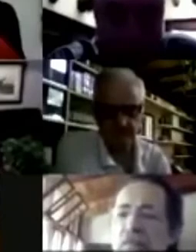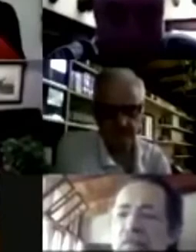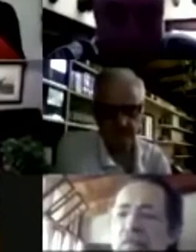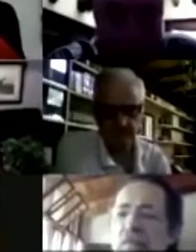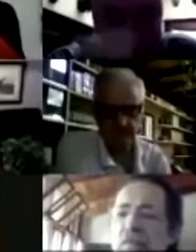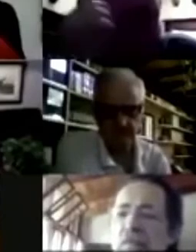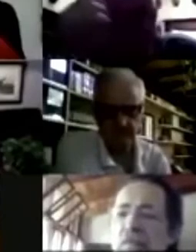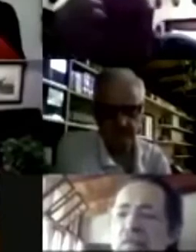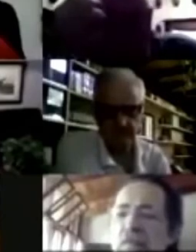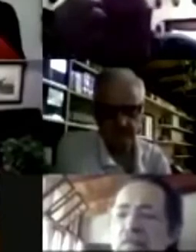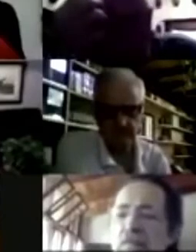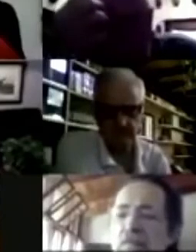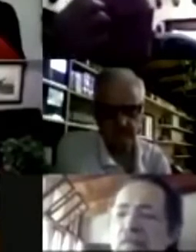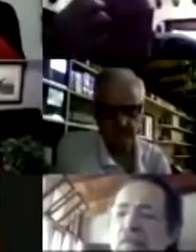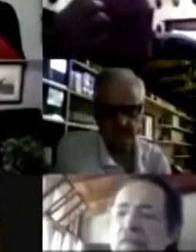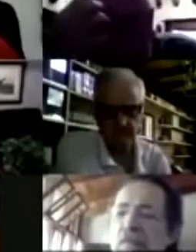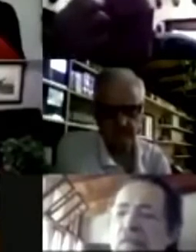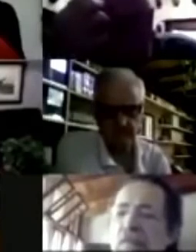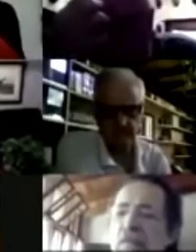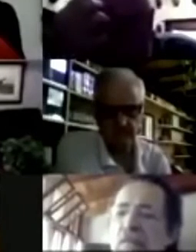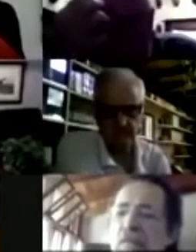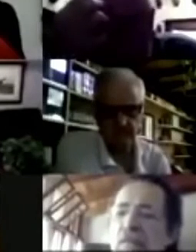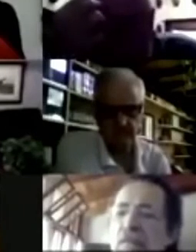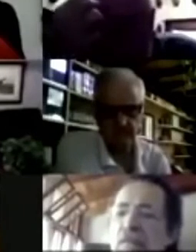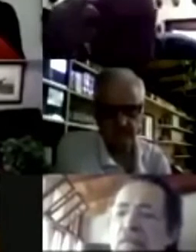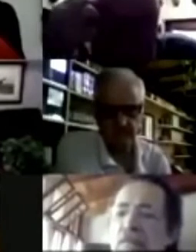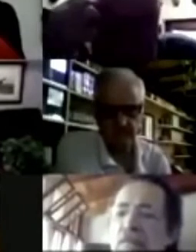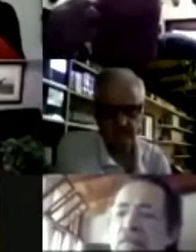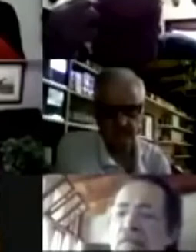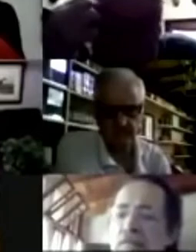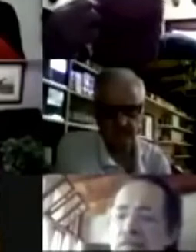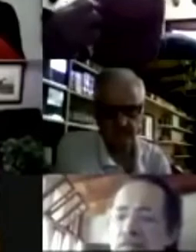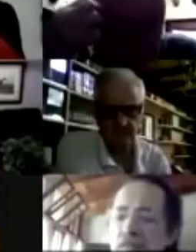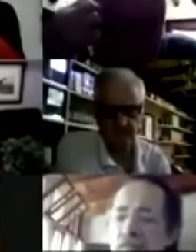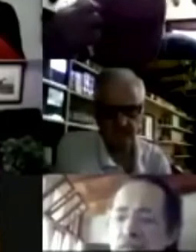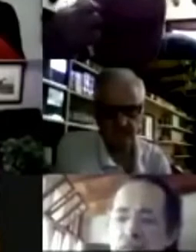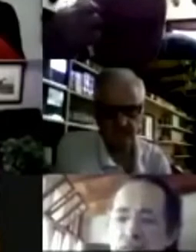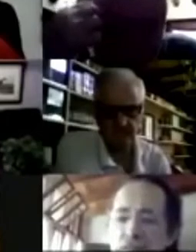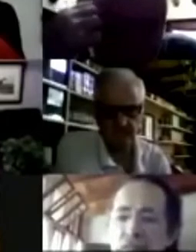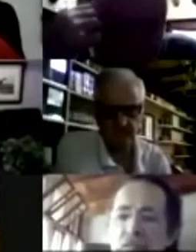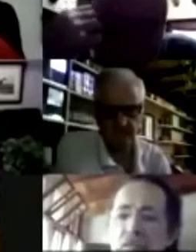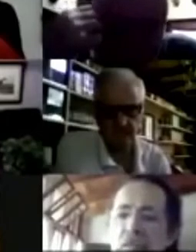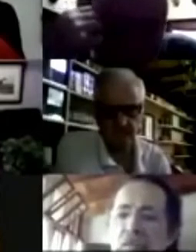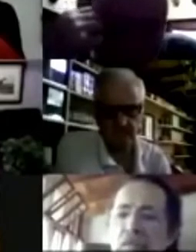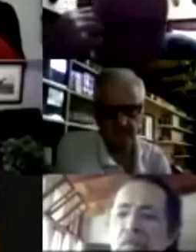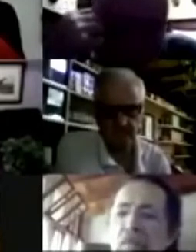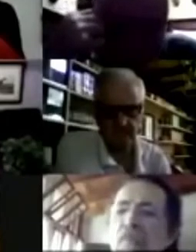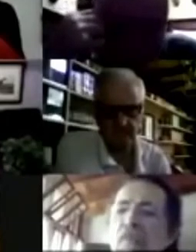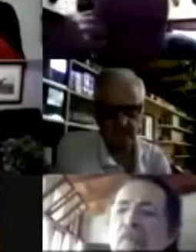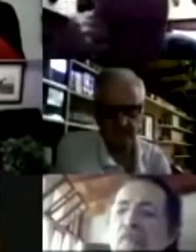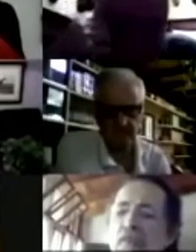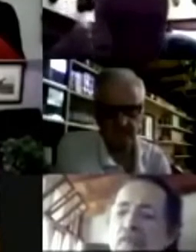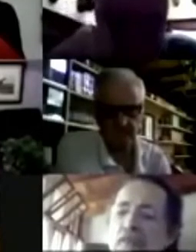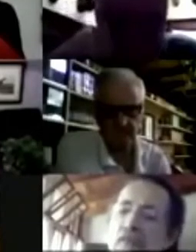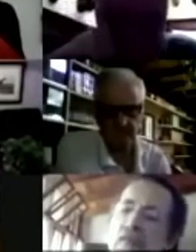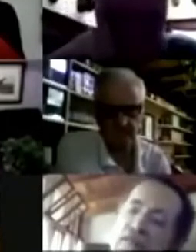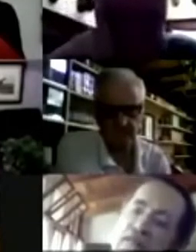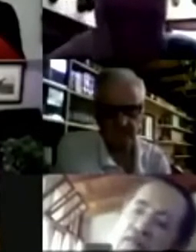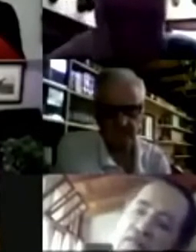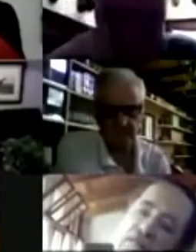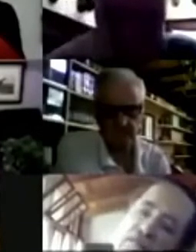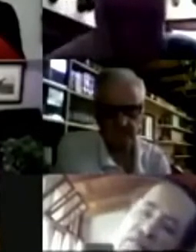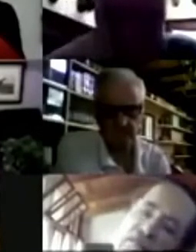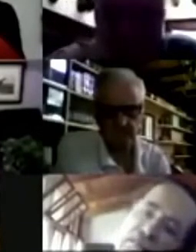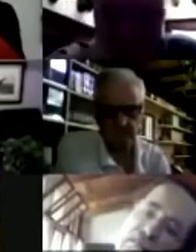mexicanos. Esa es la primera oportunidad. Todo lo que puedan ustedes canalizar hacia la